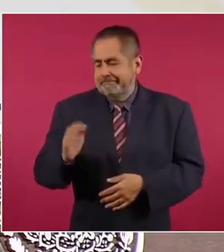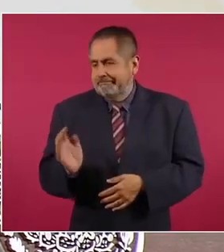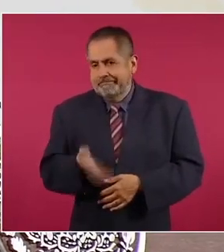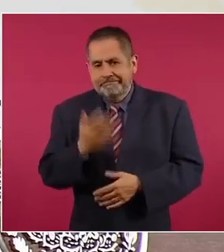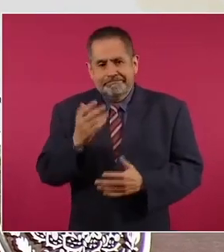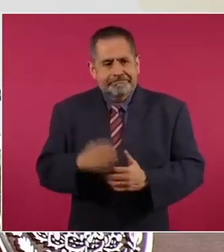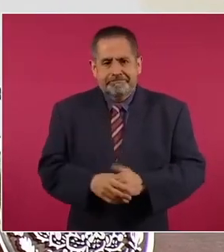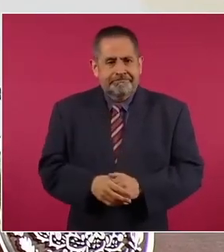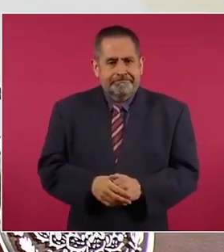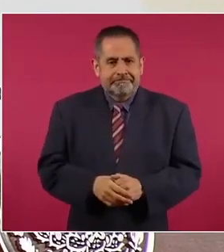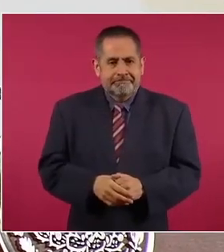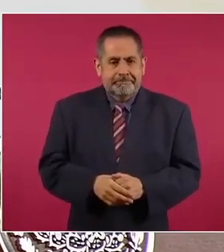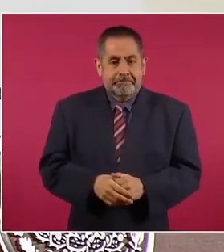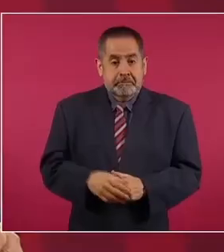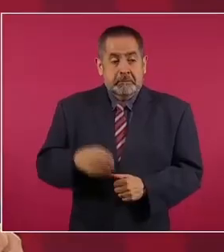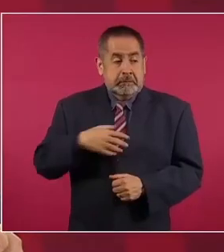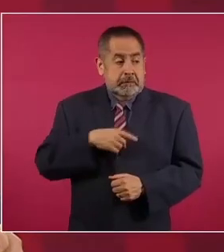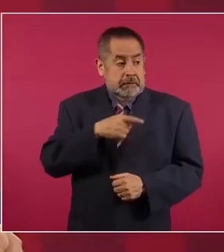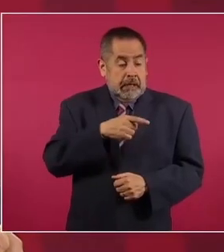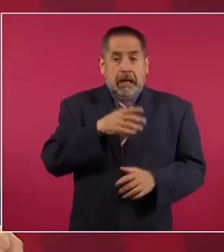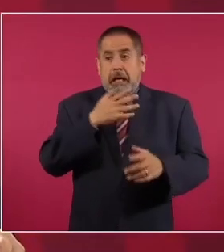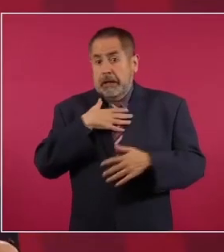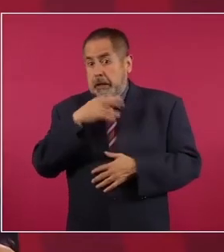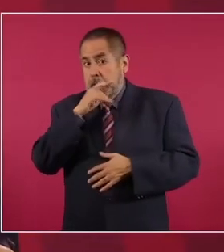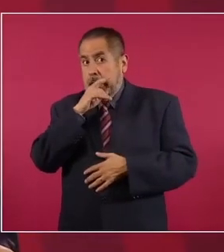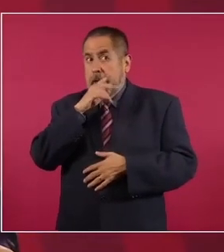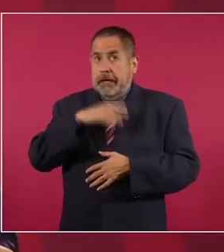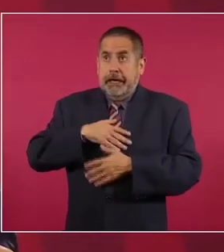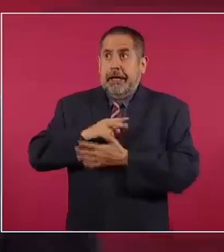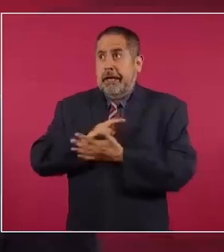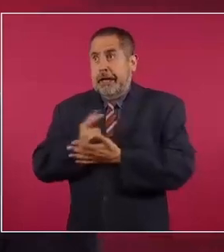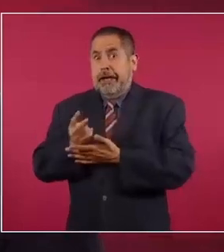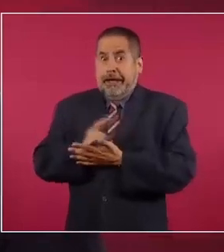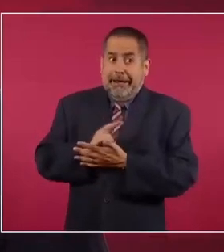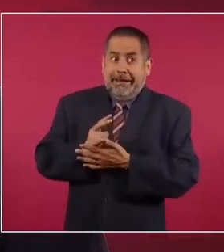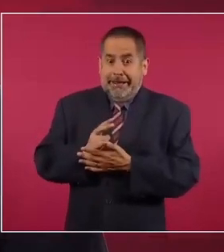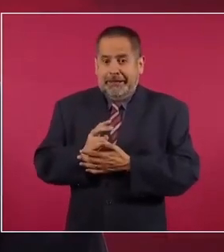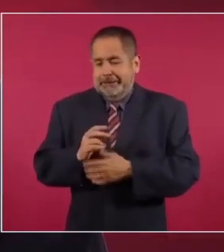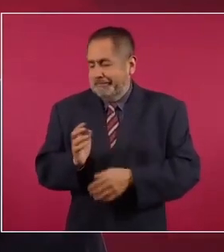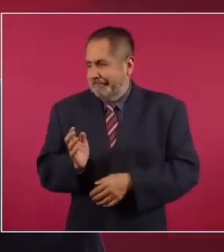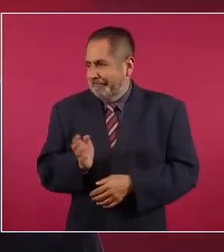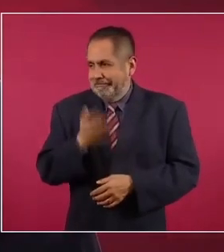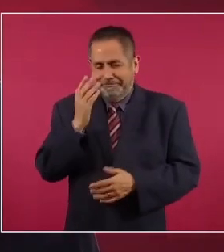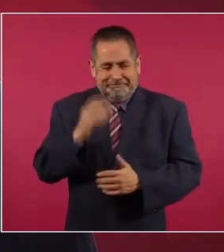Casi no pude dormir de preocupación,